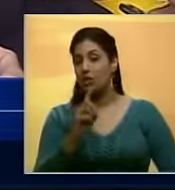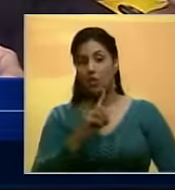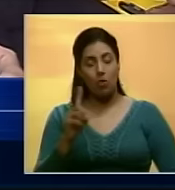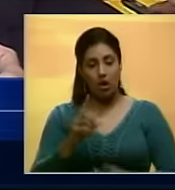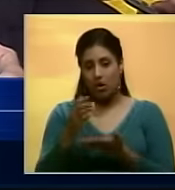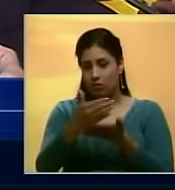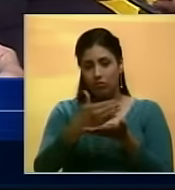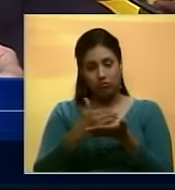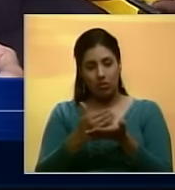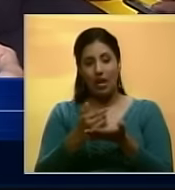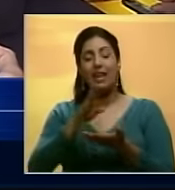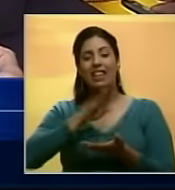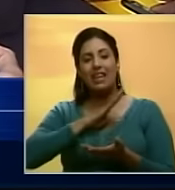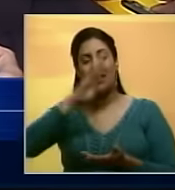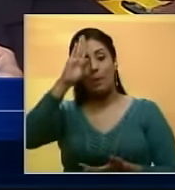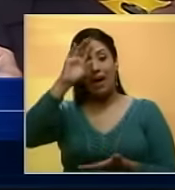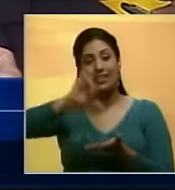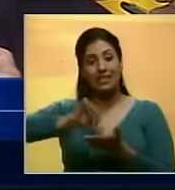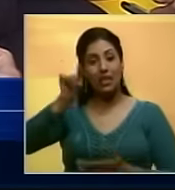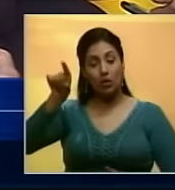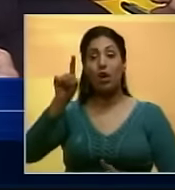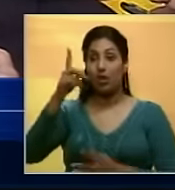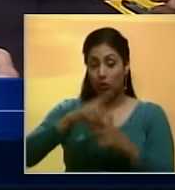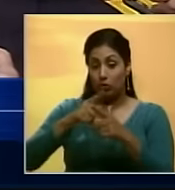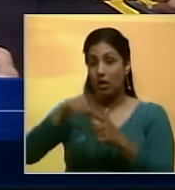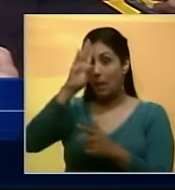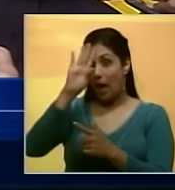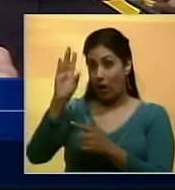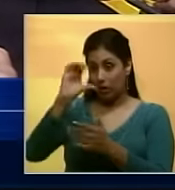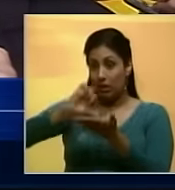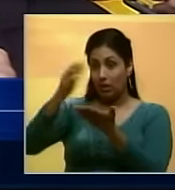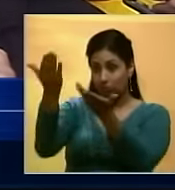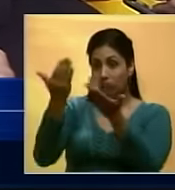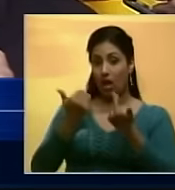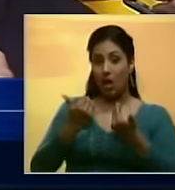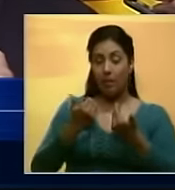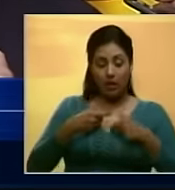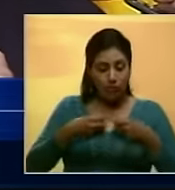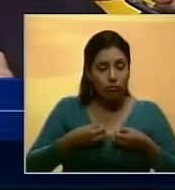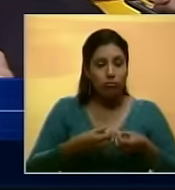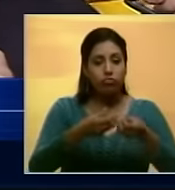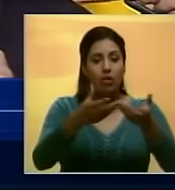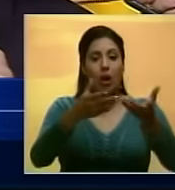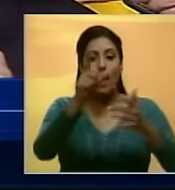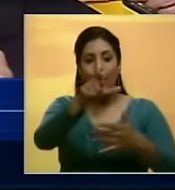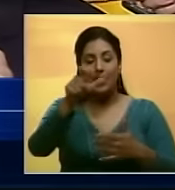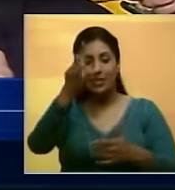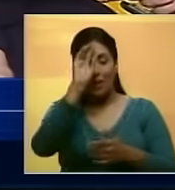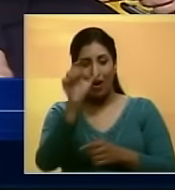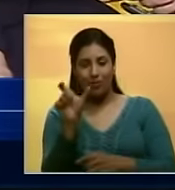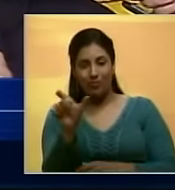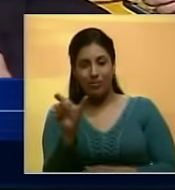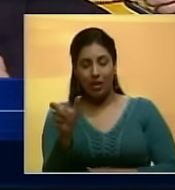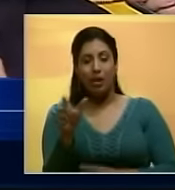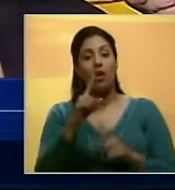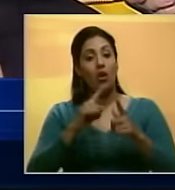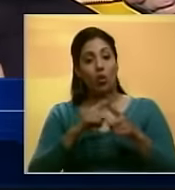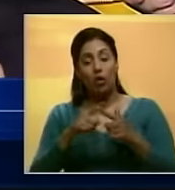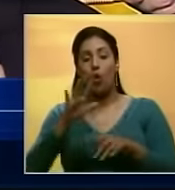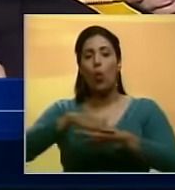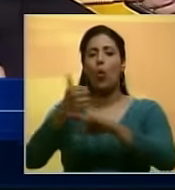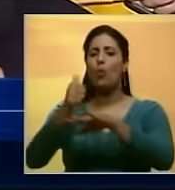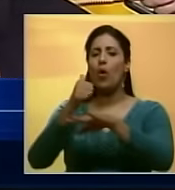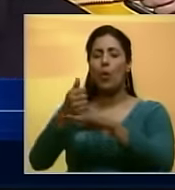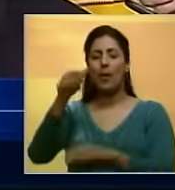hubo recolección Y los tiene el Banco Central Entonces que el Banco Central suelte los billetes Que permita proveer a los cajeros de billetes Y que no vayan a